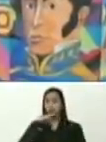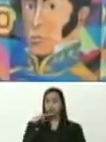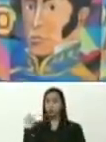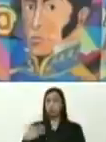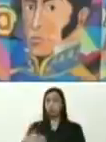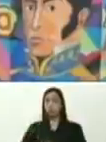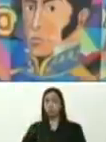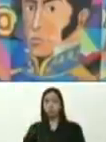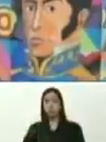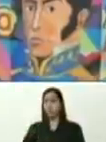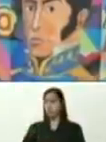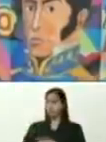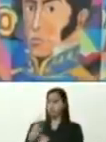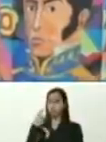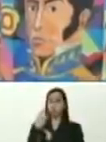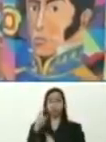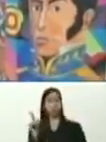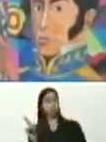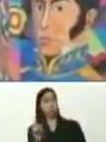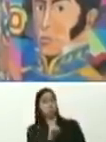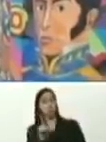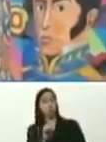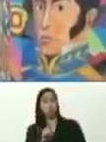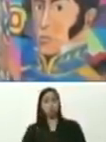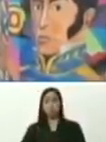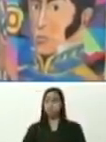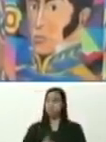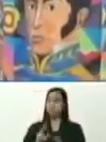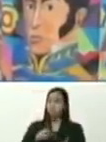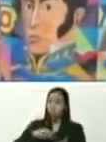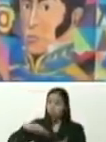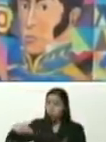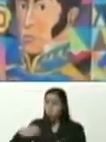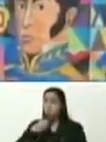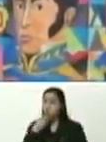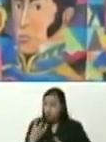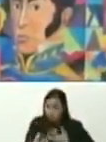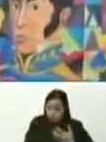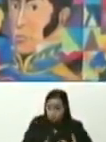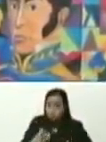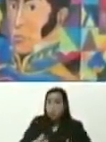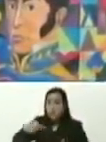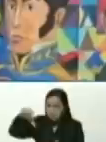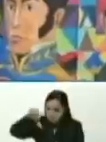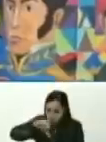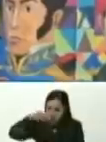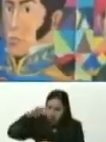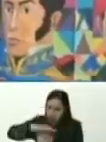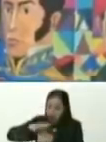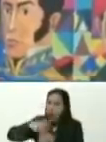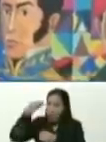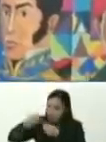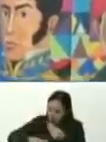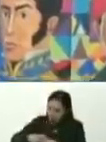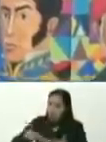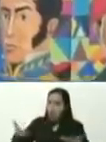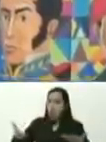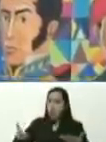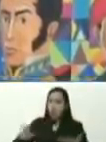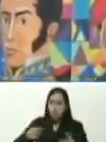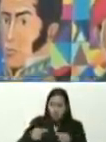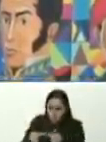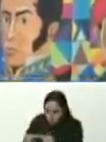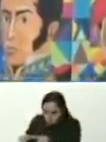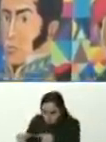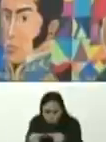a mí nadie me engaña, Pepe, en la preparación, de una buena salsa, de unos raviolis, de